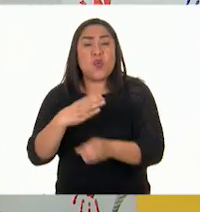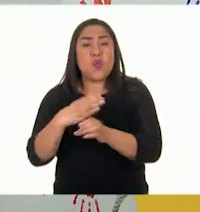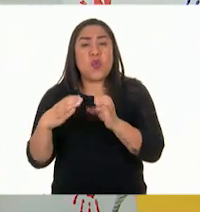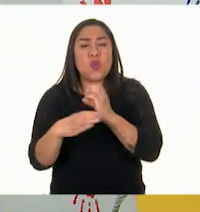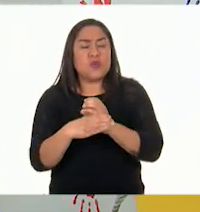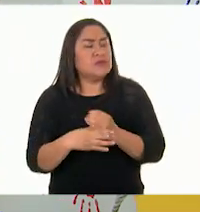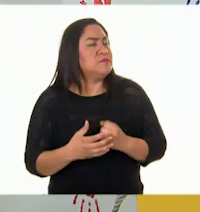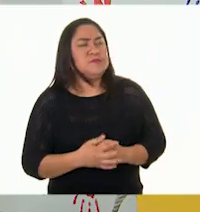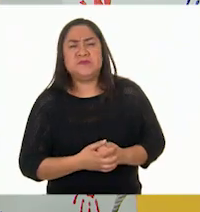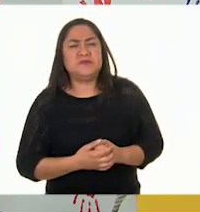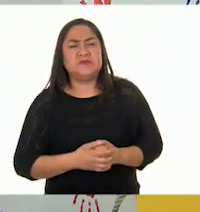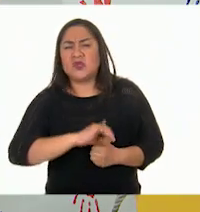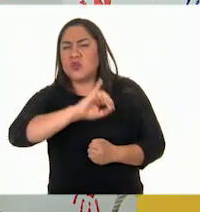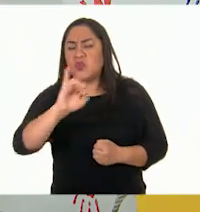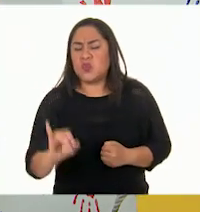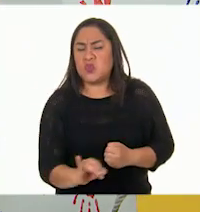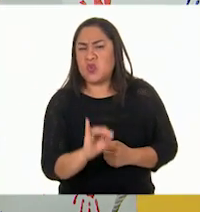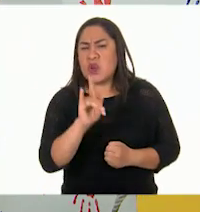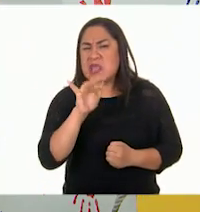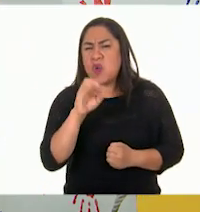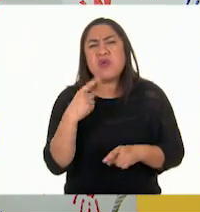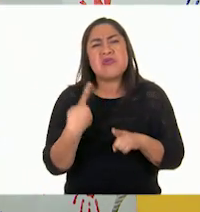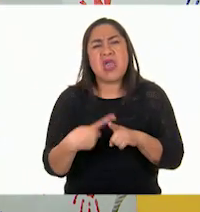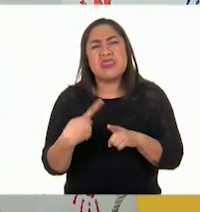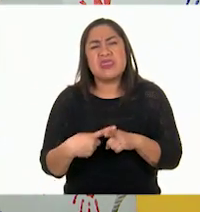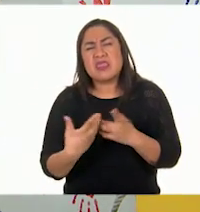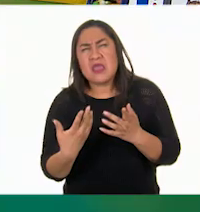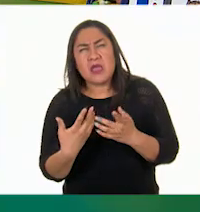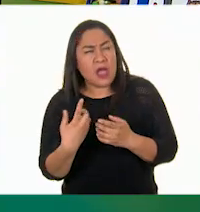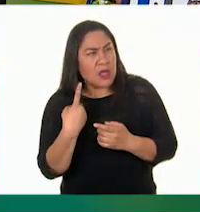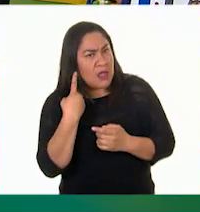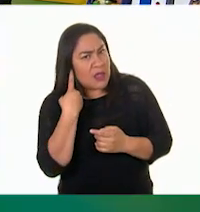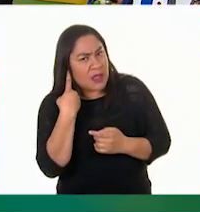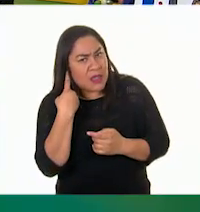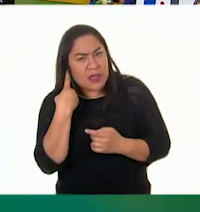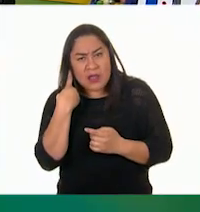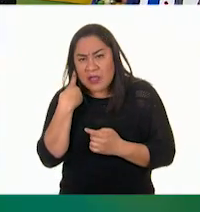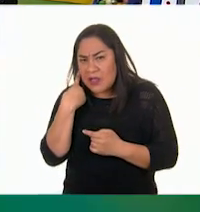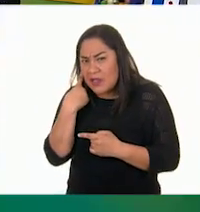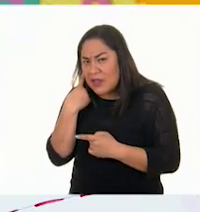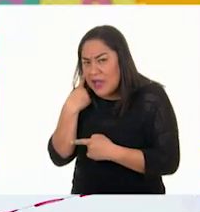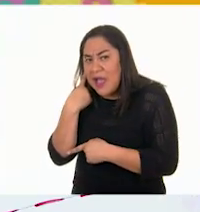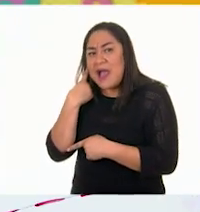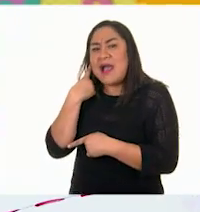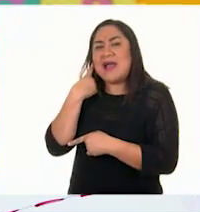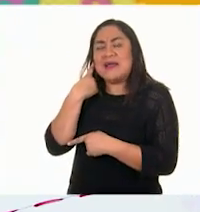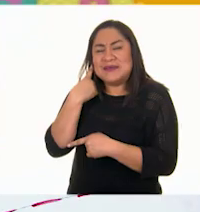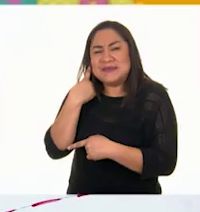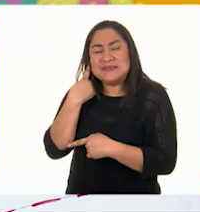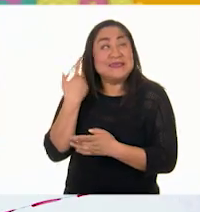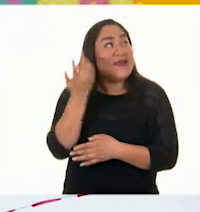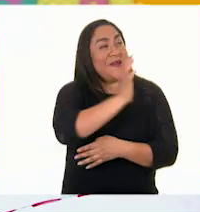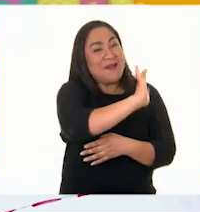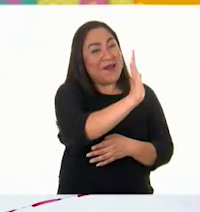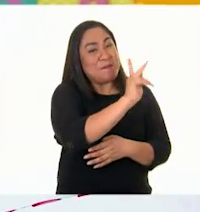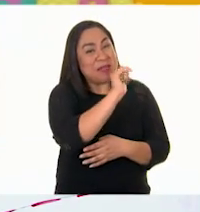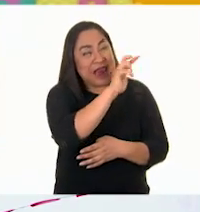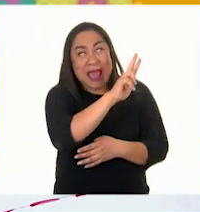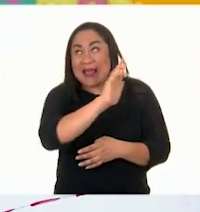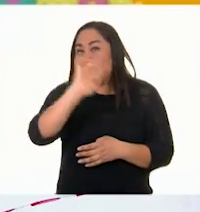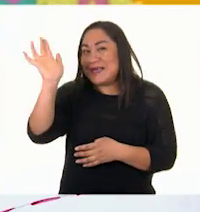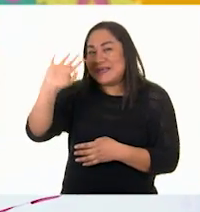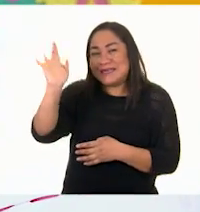¿y quién es Julio? Ah, pues Julio. Ay, qué susto, ¿verdad? Hola, Pilar. Hola, Gloria.